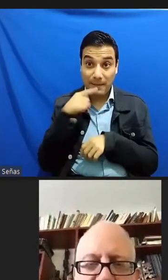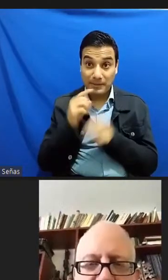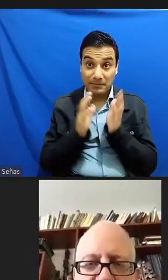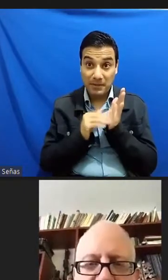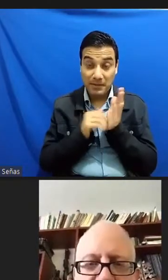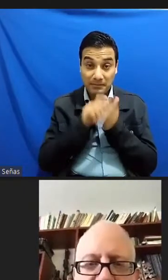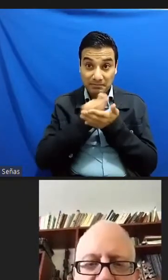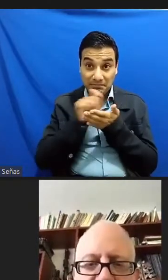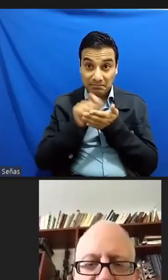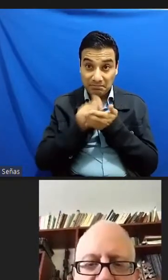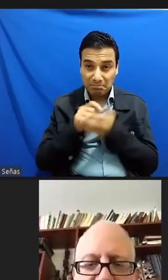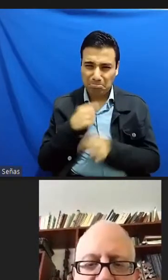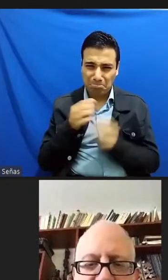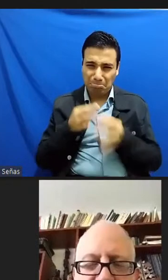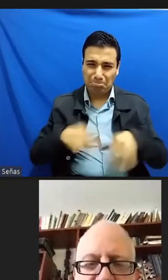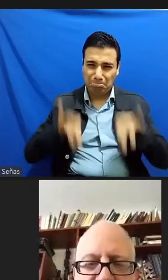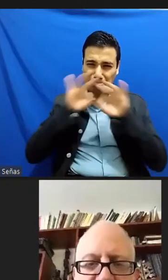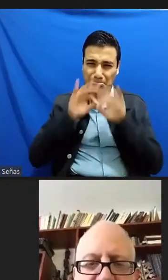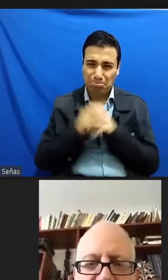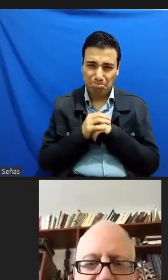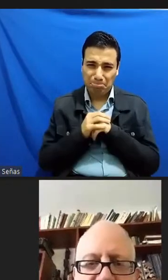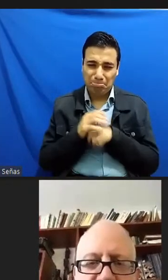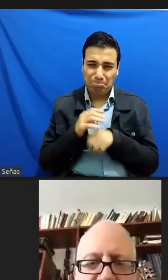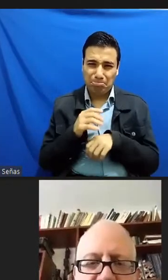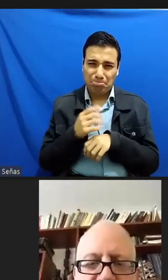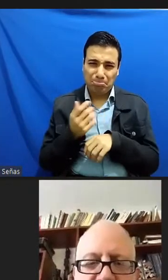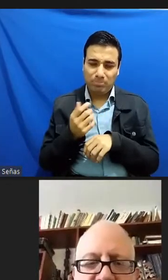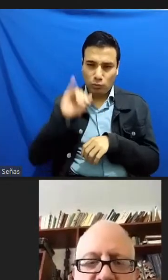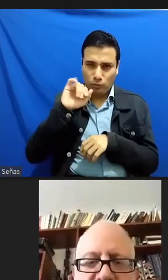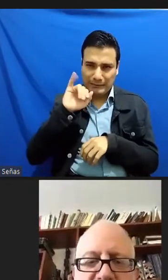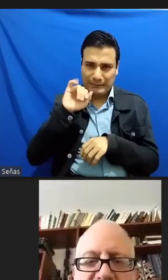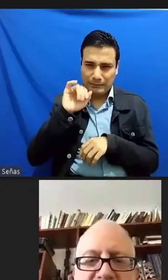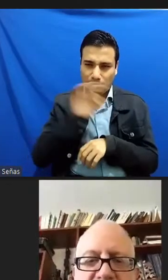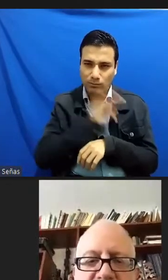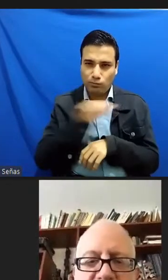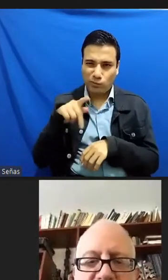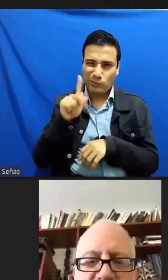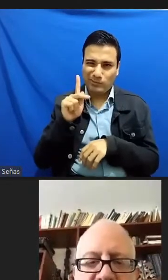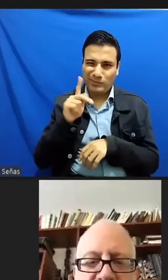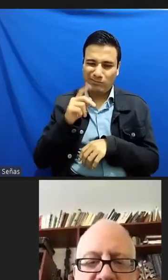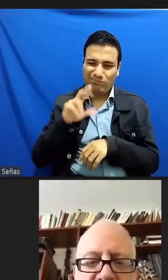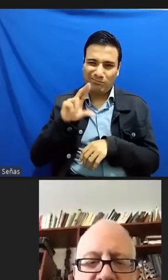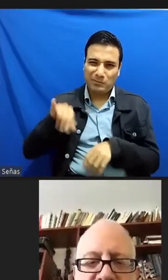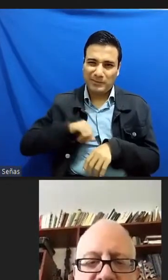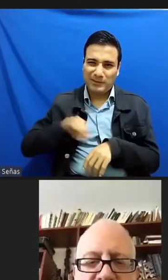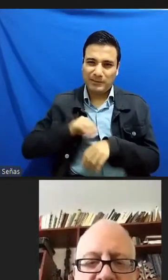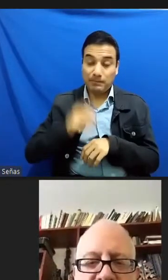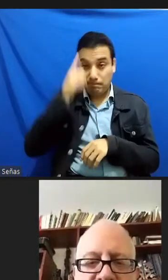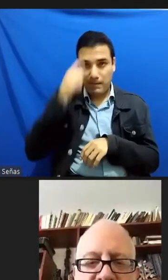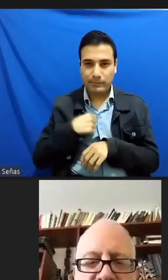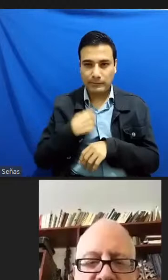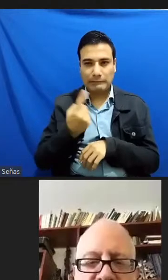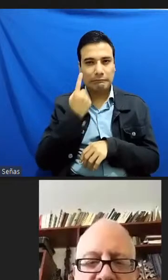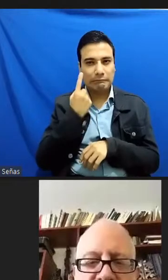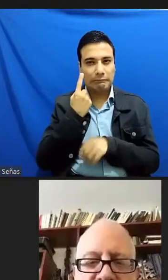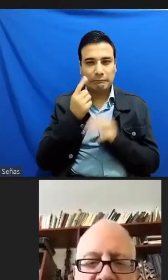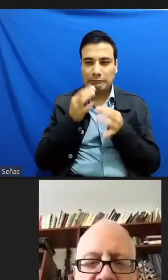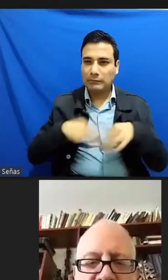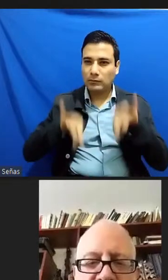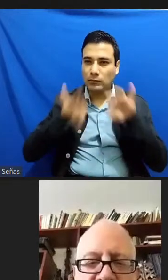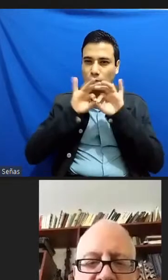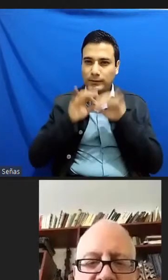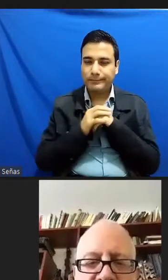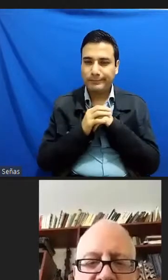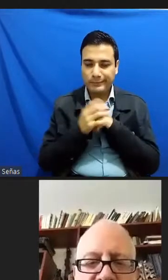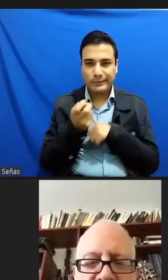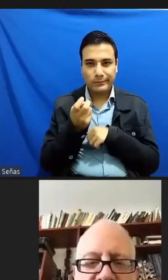le doy importancia a la escritura o puedo escribir pero no me interesa escribir así entonces para mí el mecanismo es